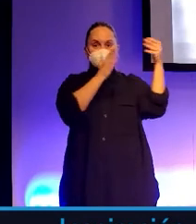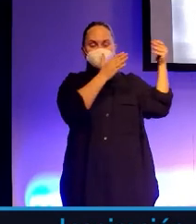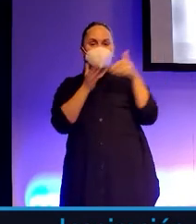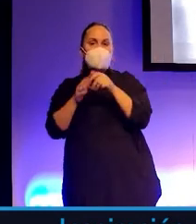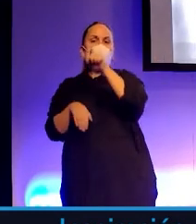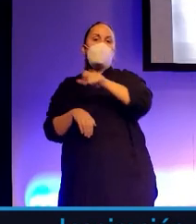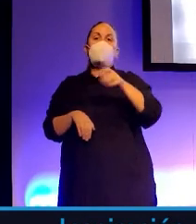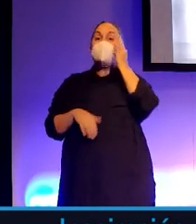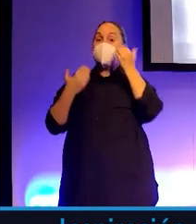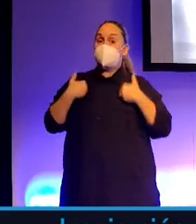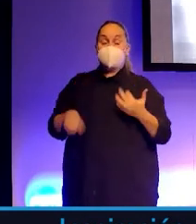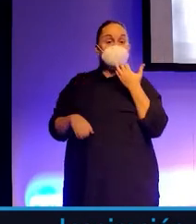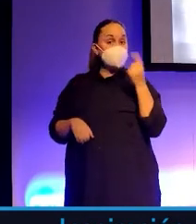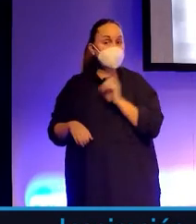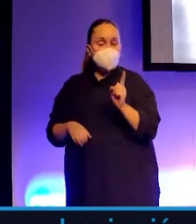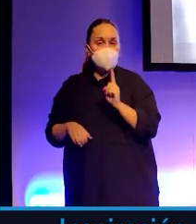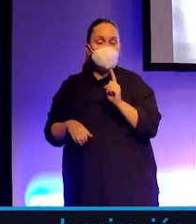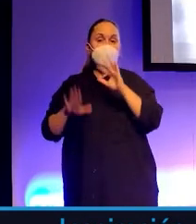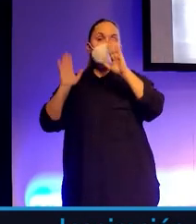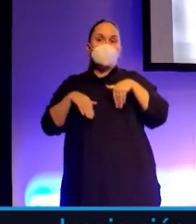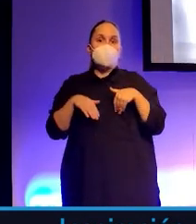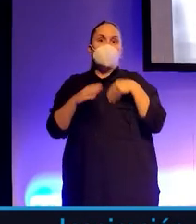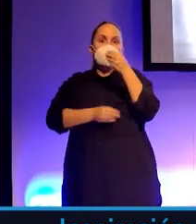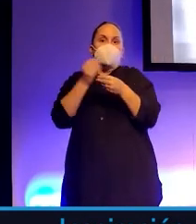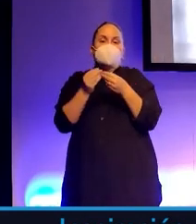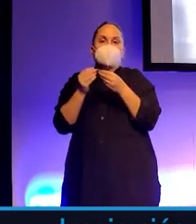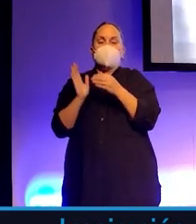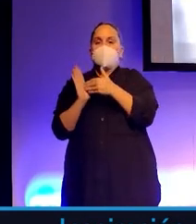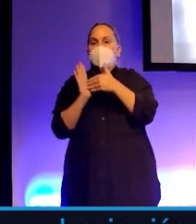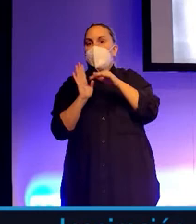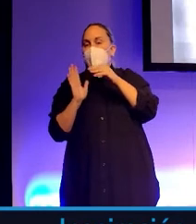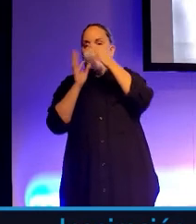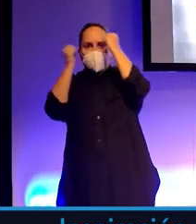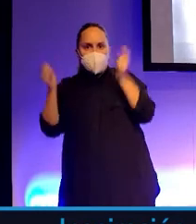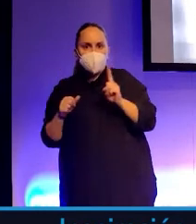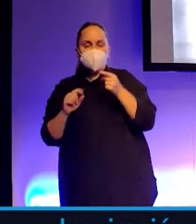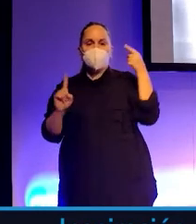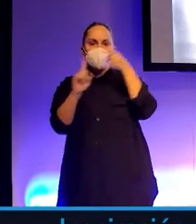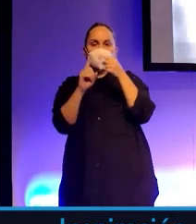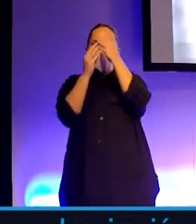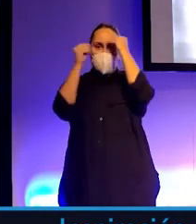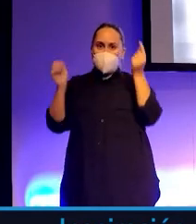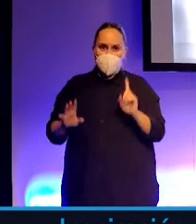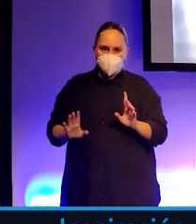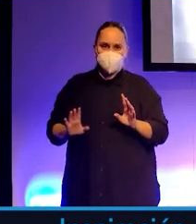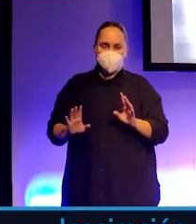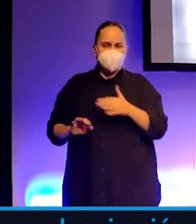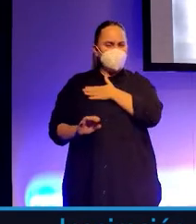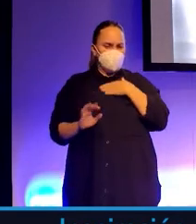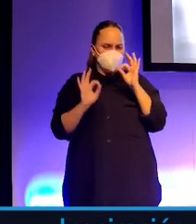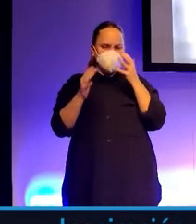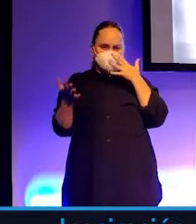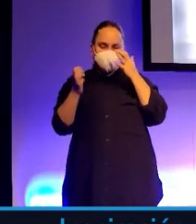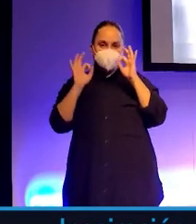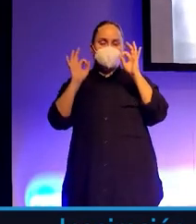humano, entonces perdemos de vista el uso y el objetivo de esas tecnologías. Y con esto quiero hacer un matiz.